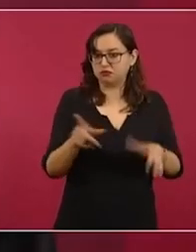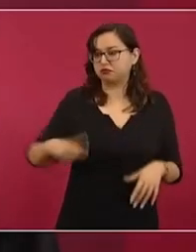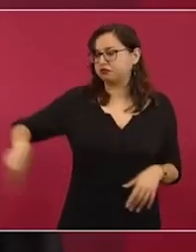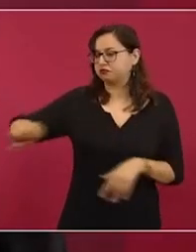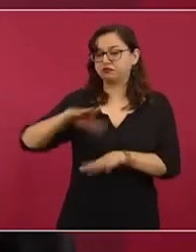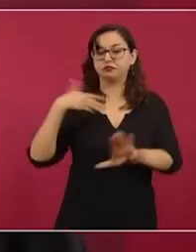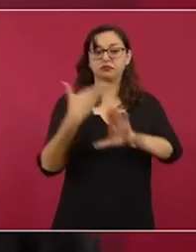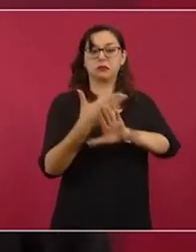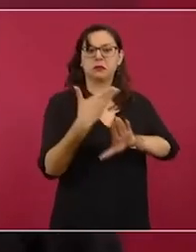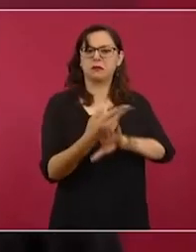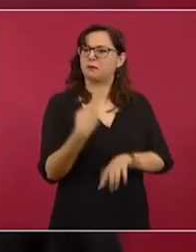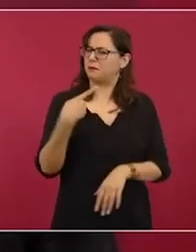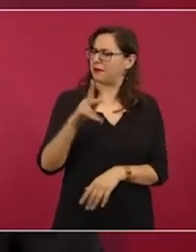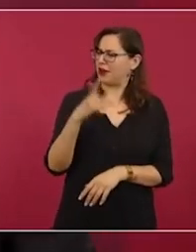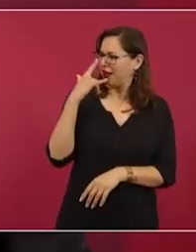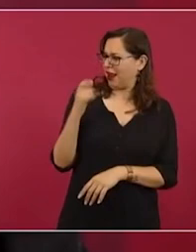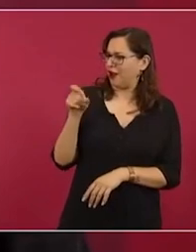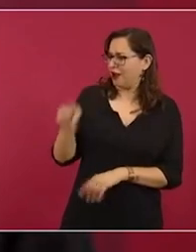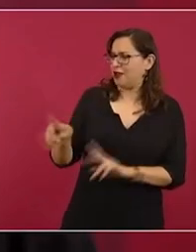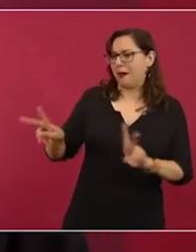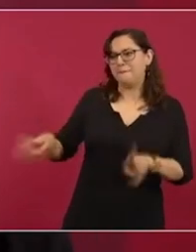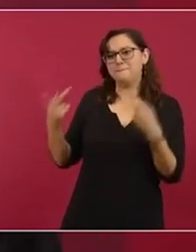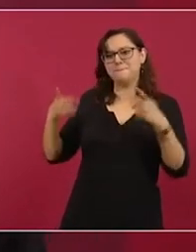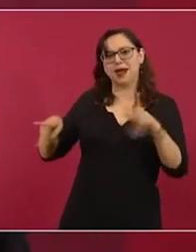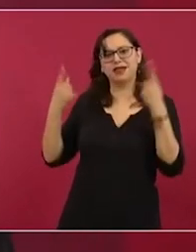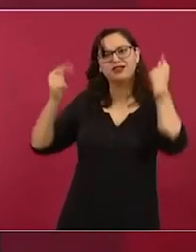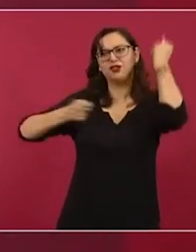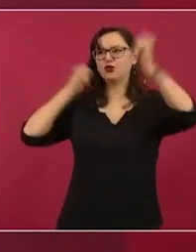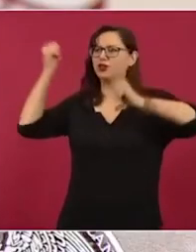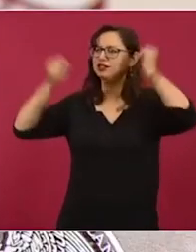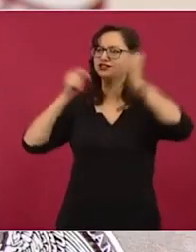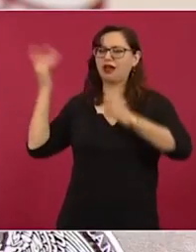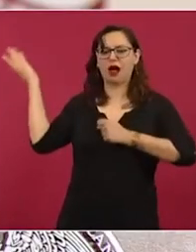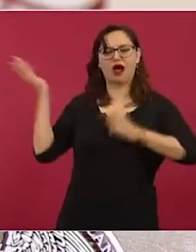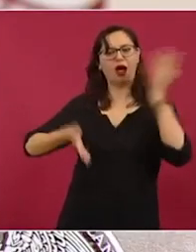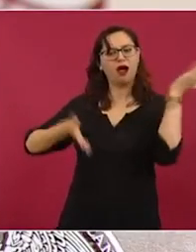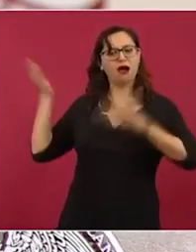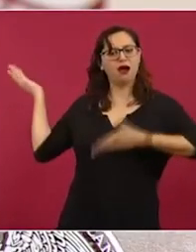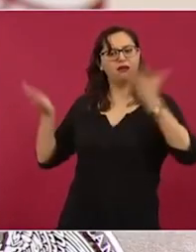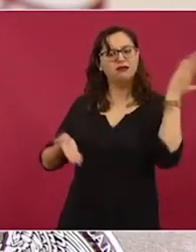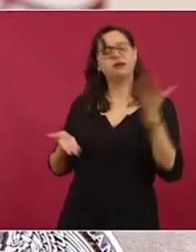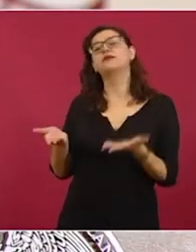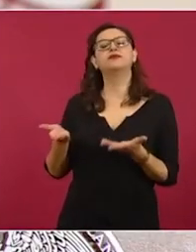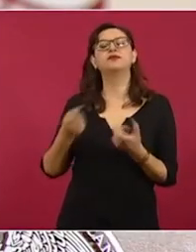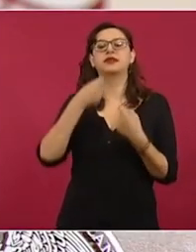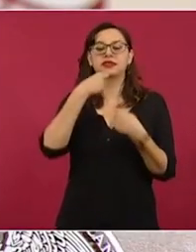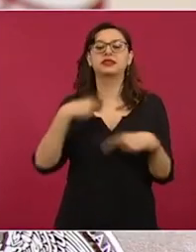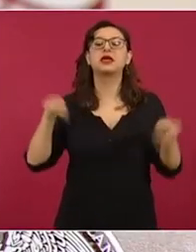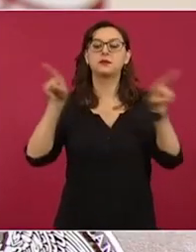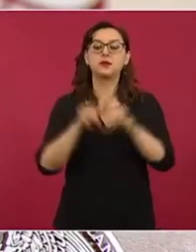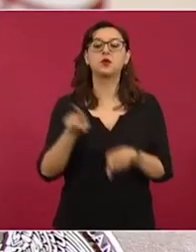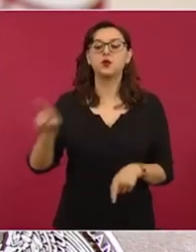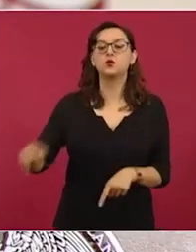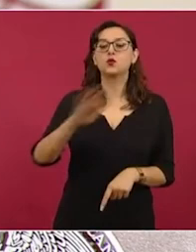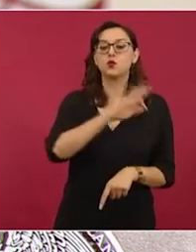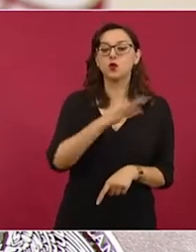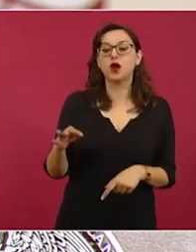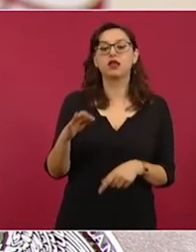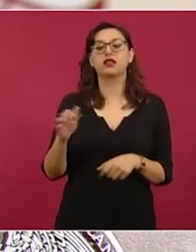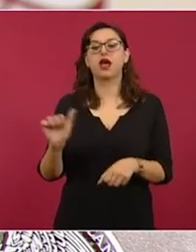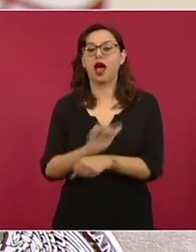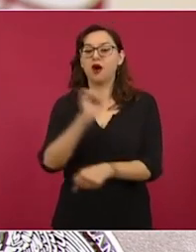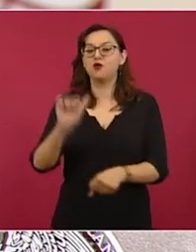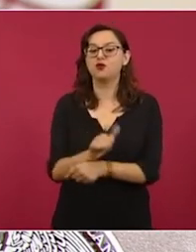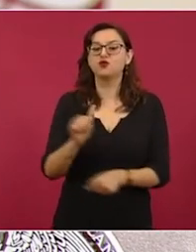paquetes turísticos al extranjero. Su página también remite a una empresa para arrendar y vender autos.